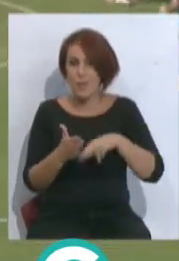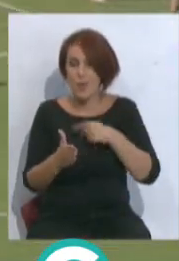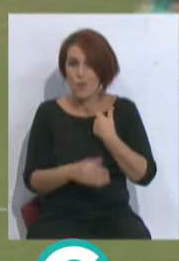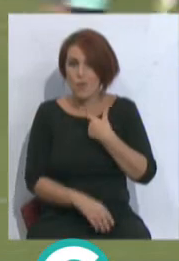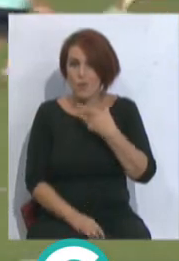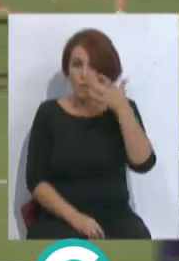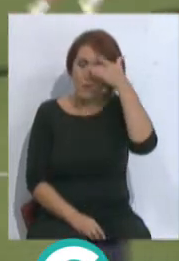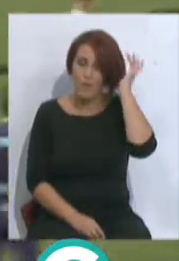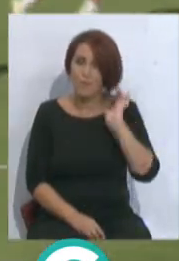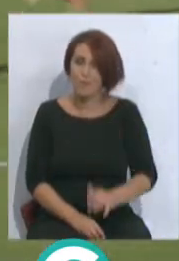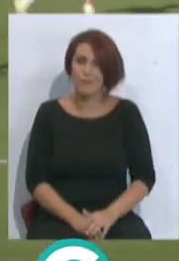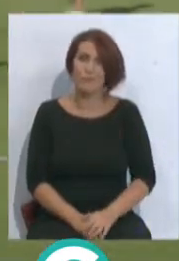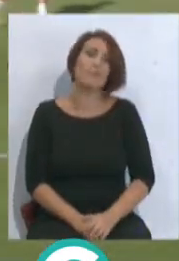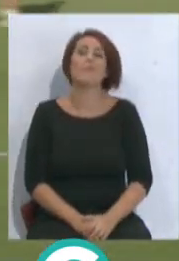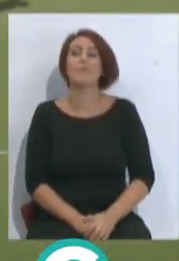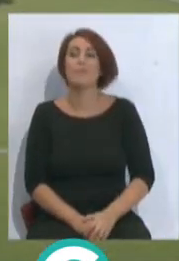Muñones y yo.